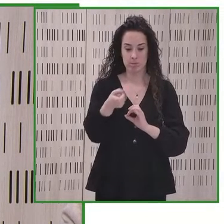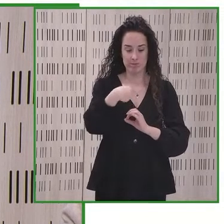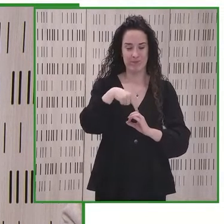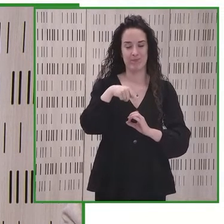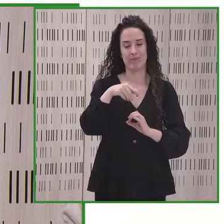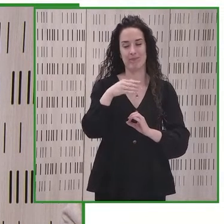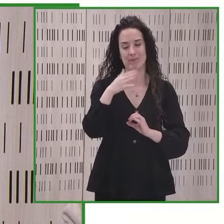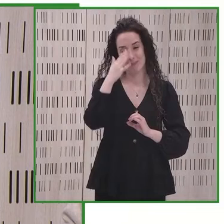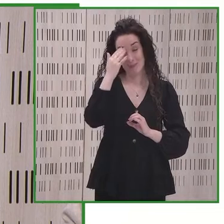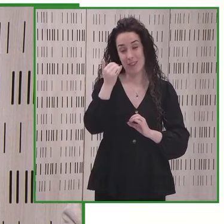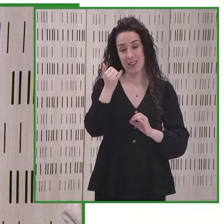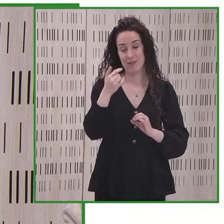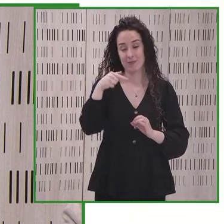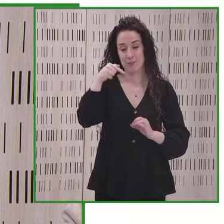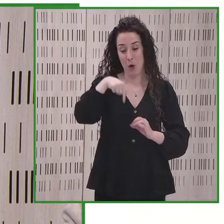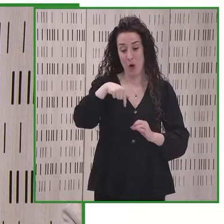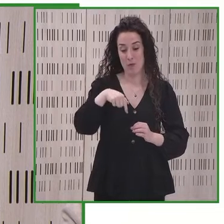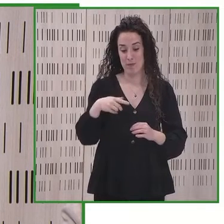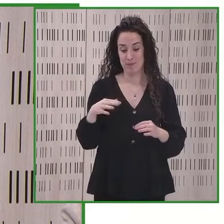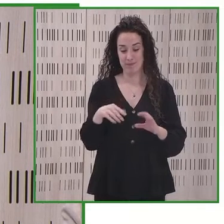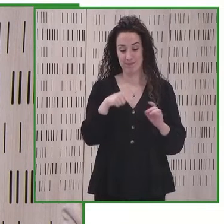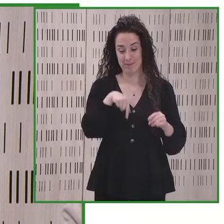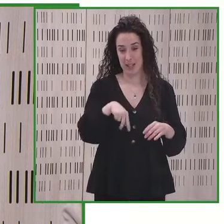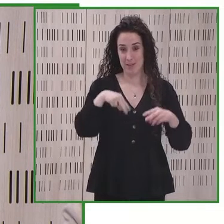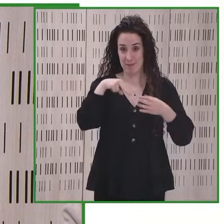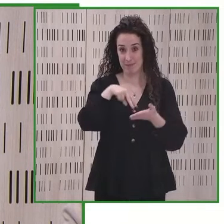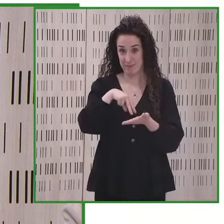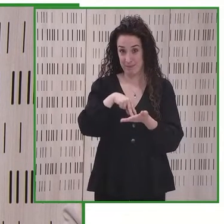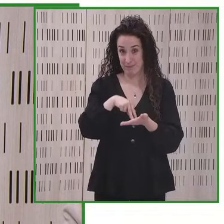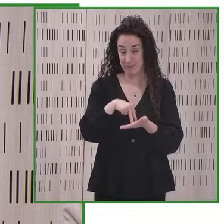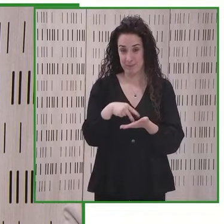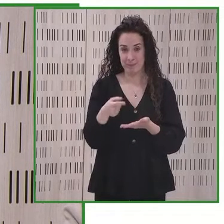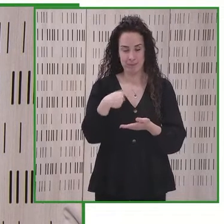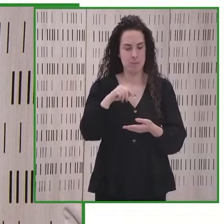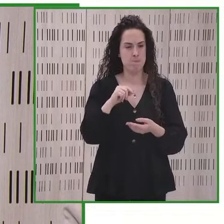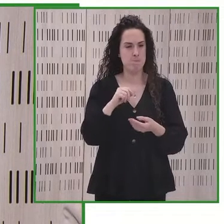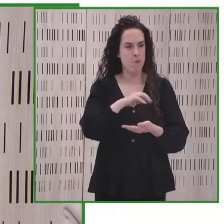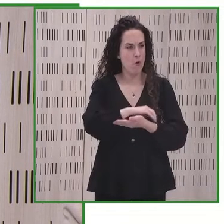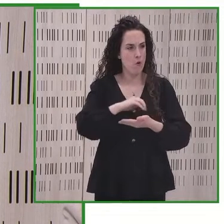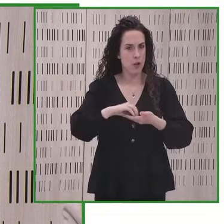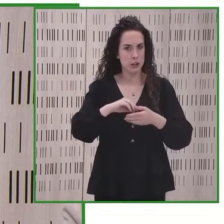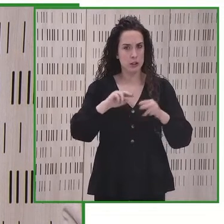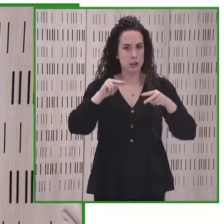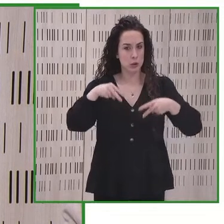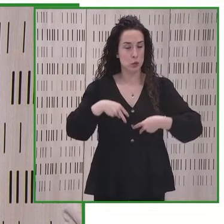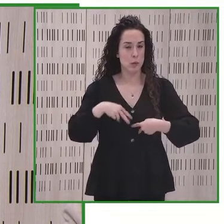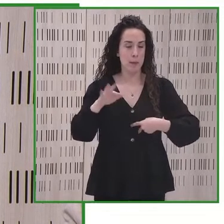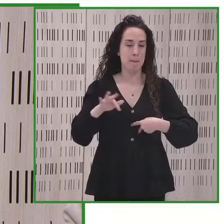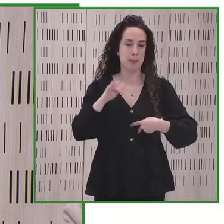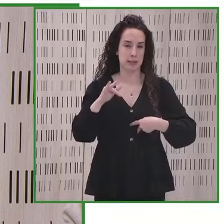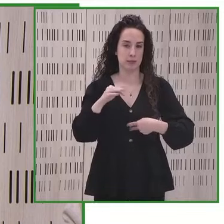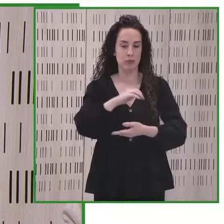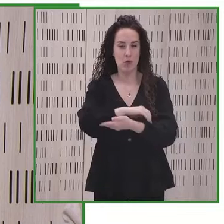estas conexiones, podemos estar juntos hoy aquí, todos en esta conferencia.